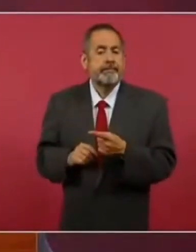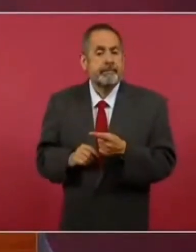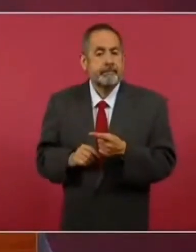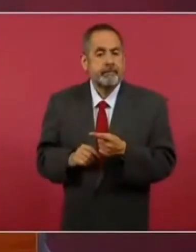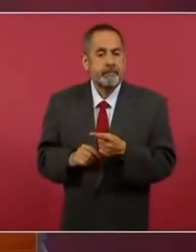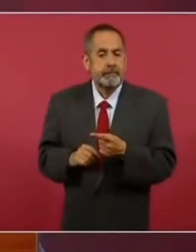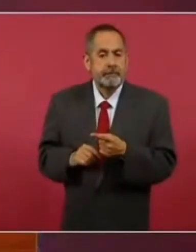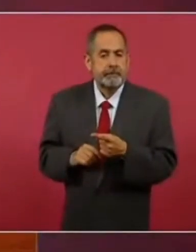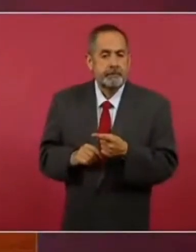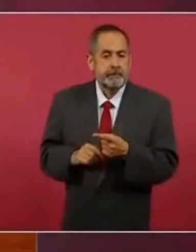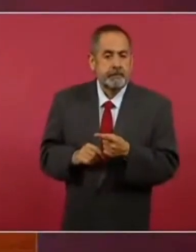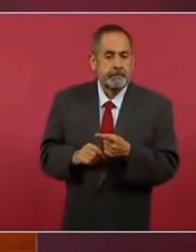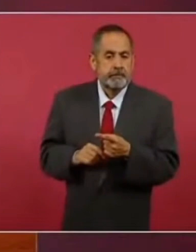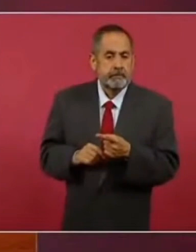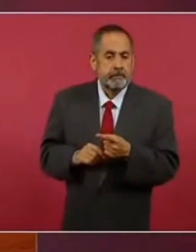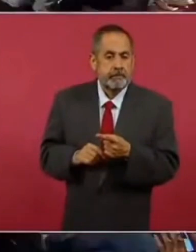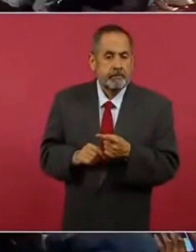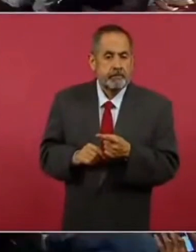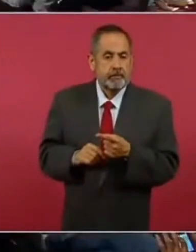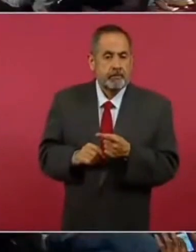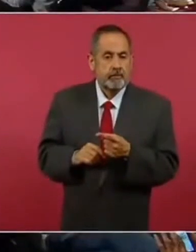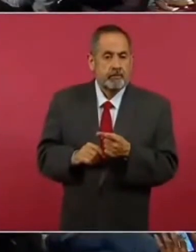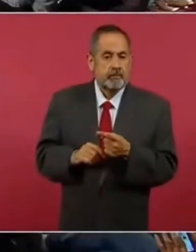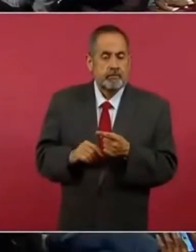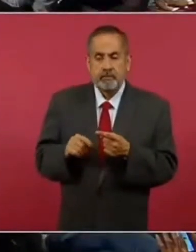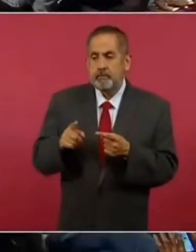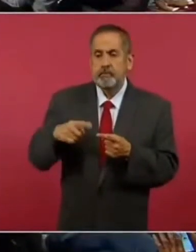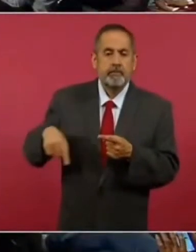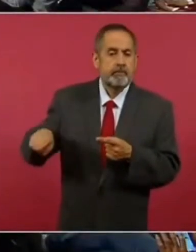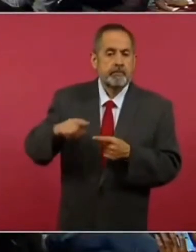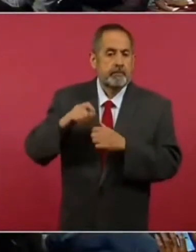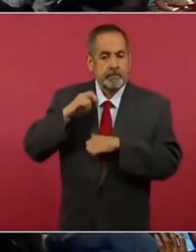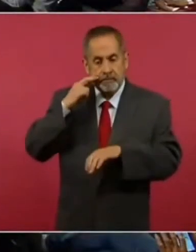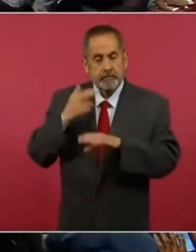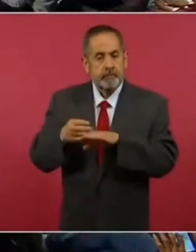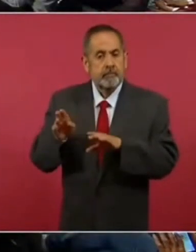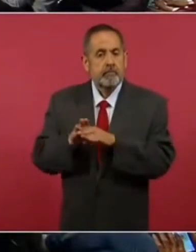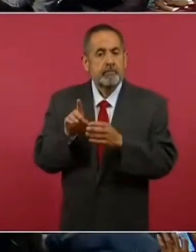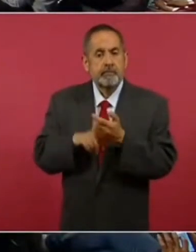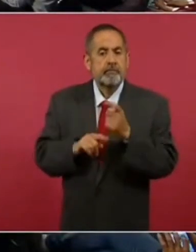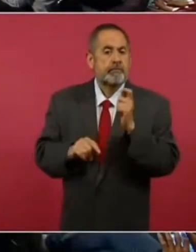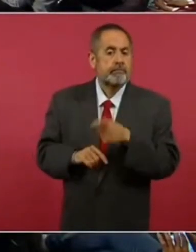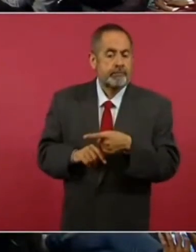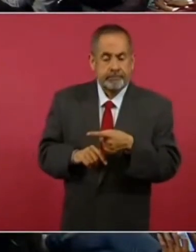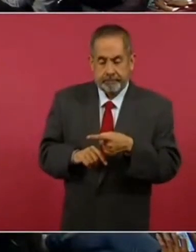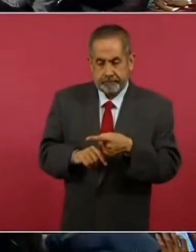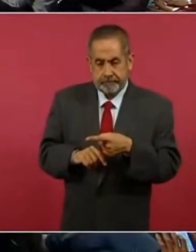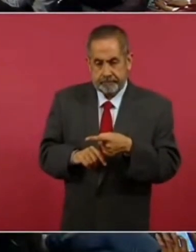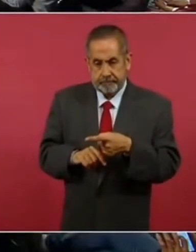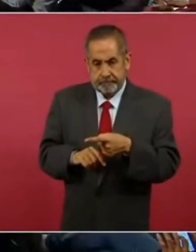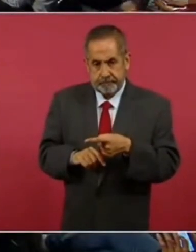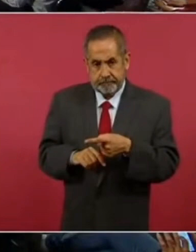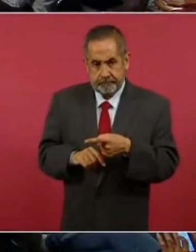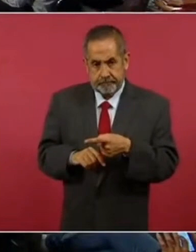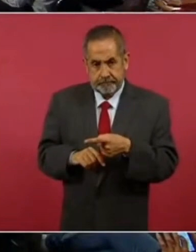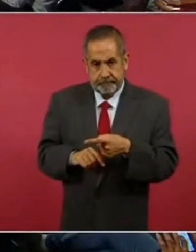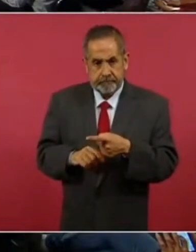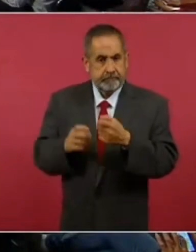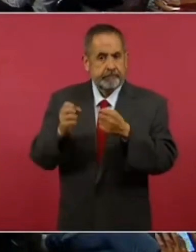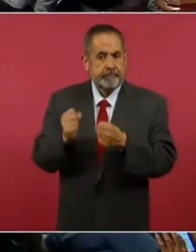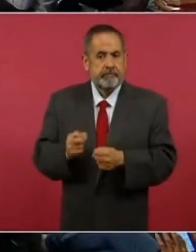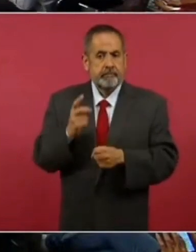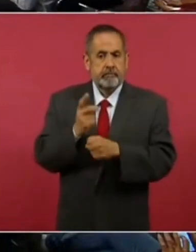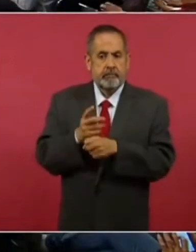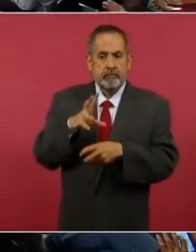instancias encargadas de la seguridad,